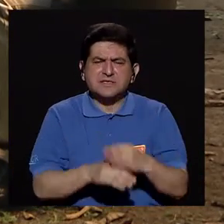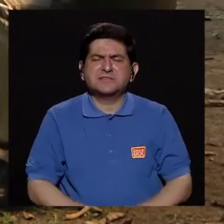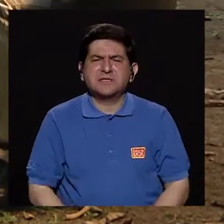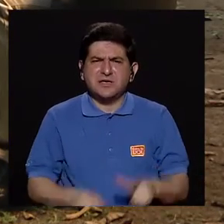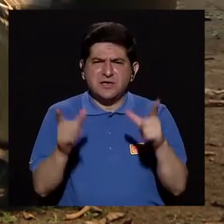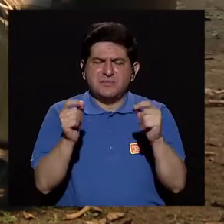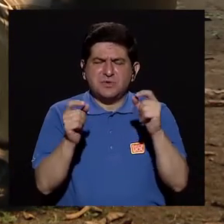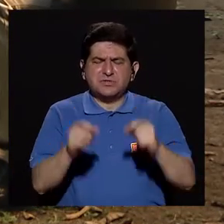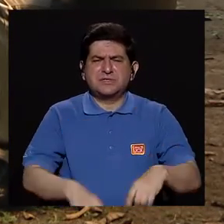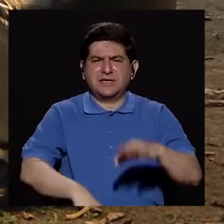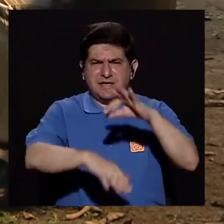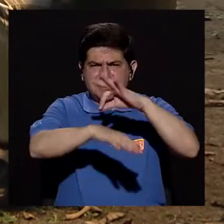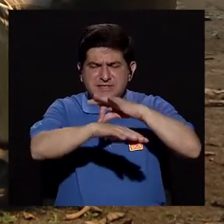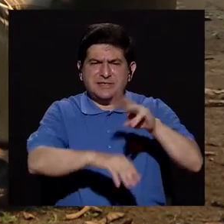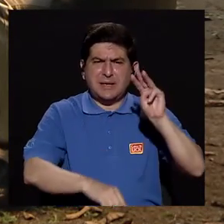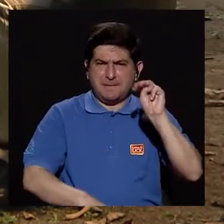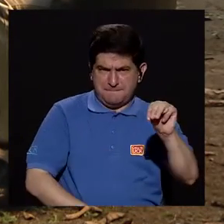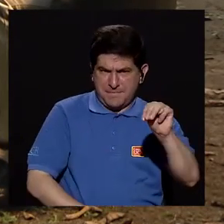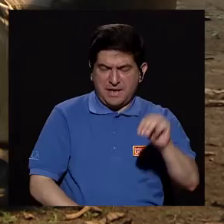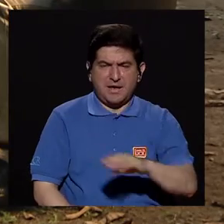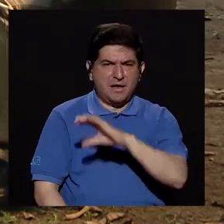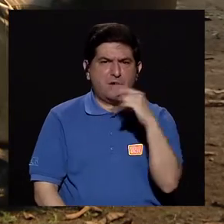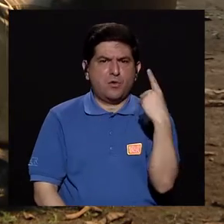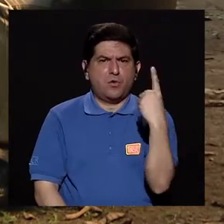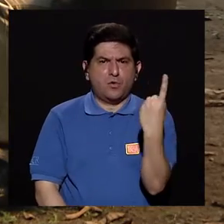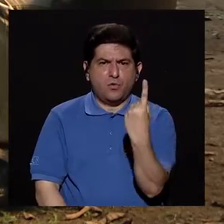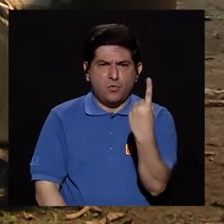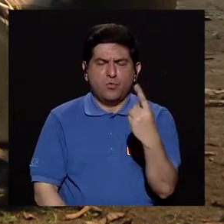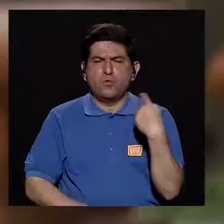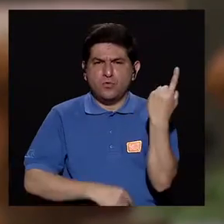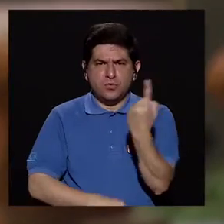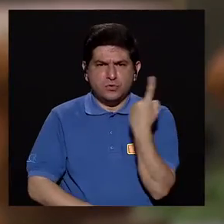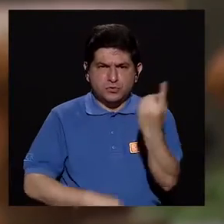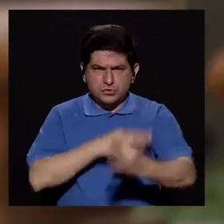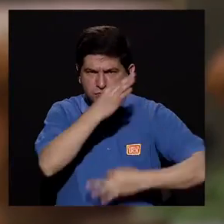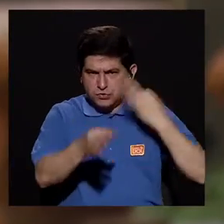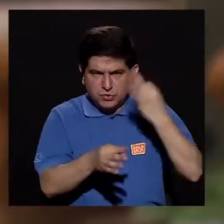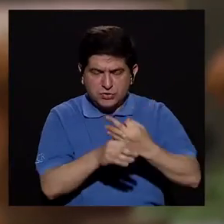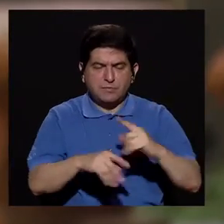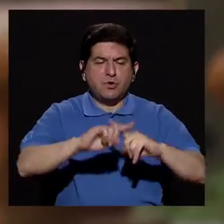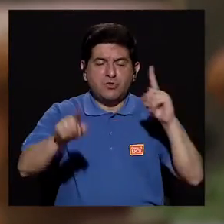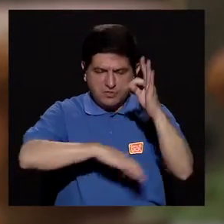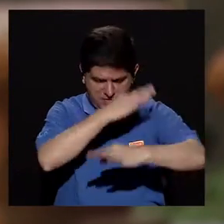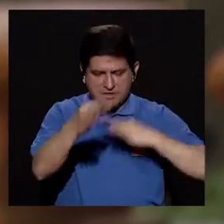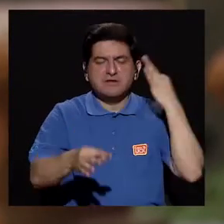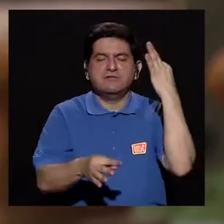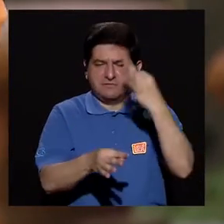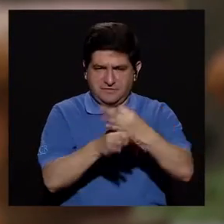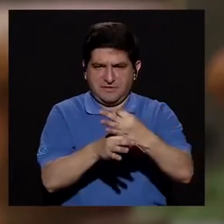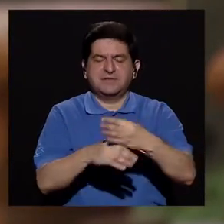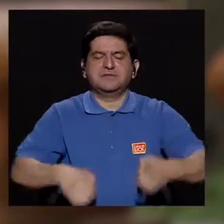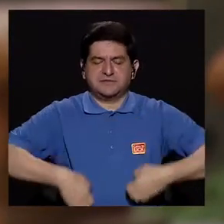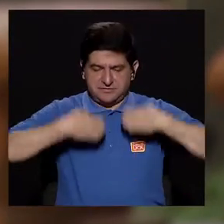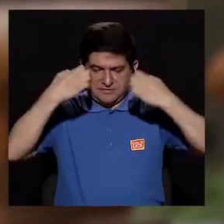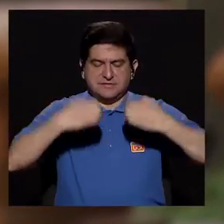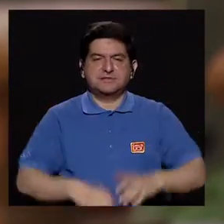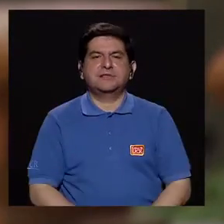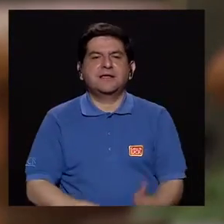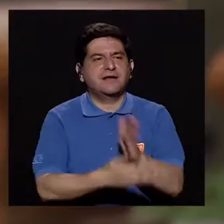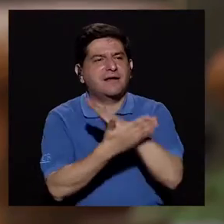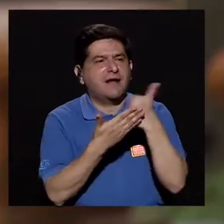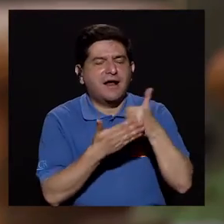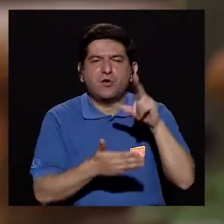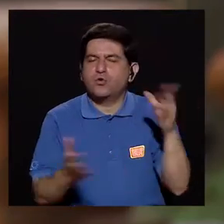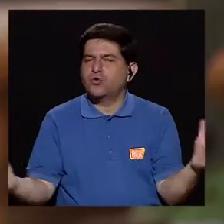melanomas? ¿Hay una clasificación o es un solo tipo? Hay diferentes tipos de melanomas, de hecho hay